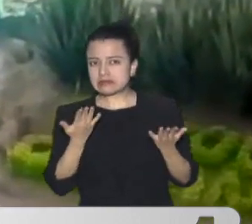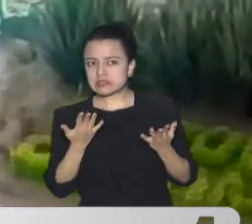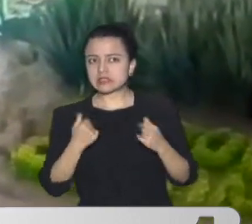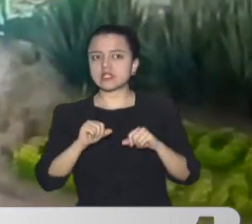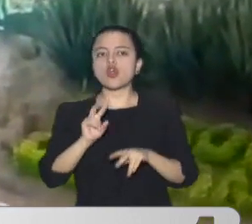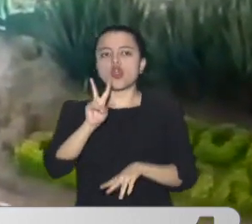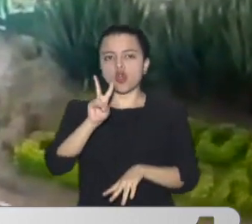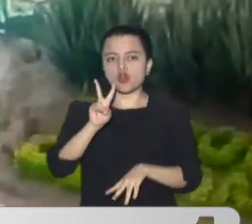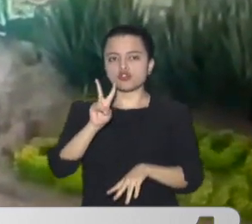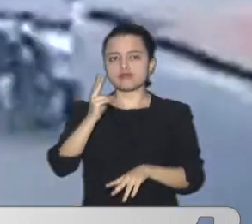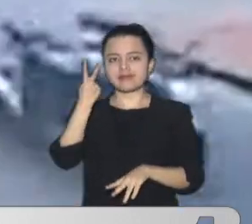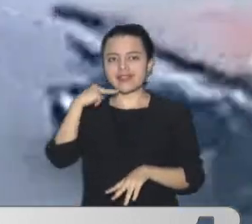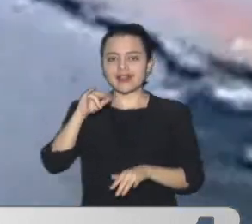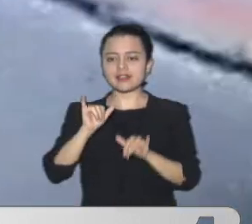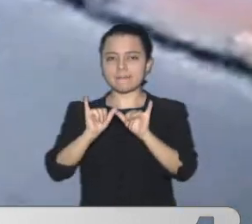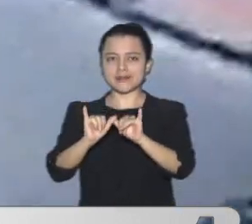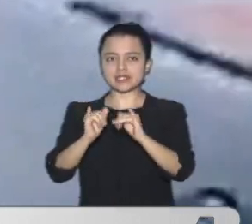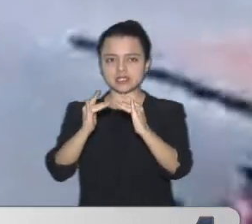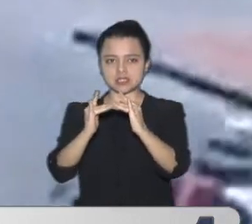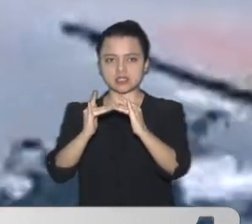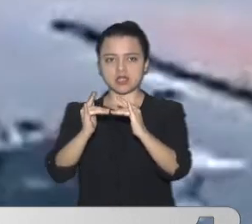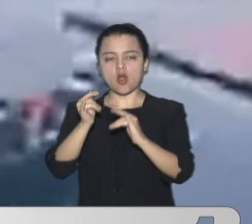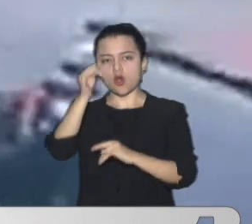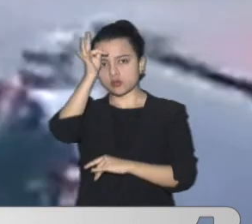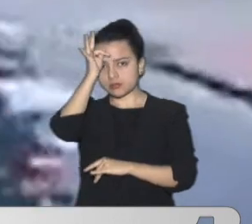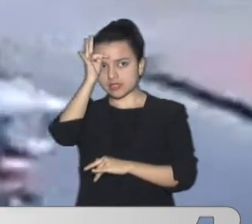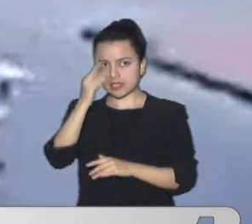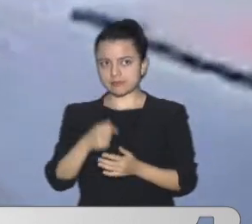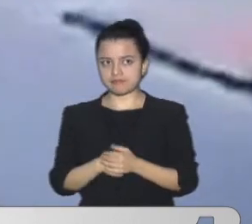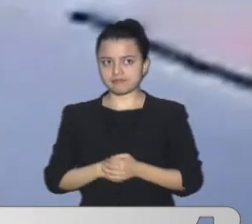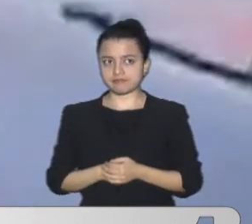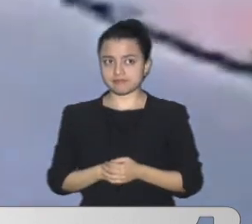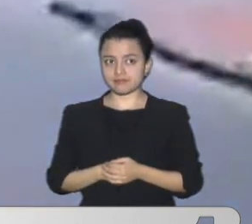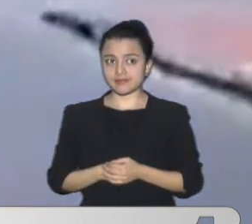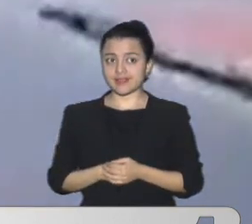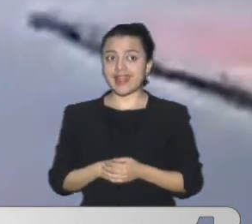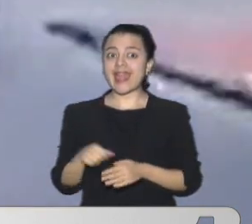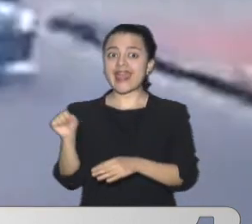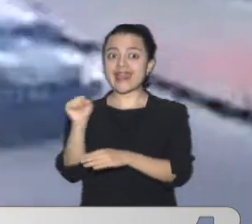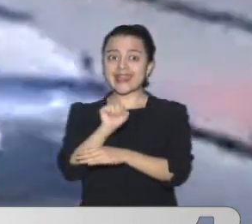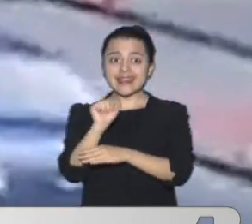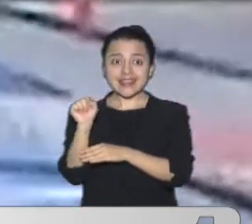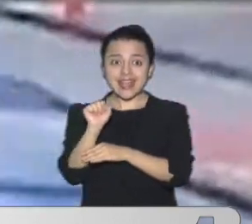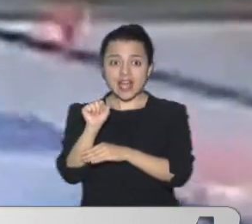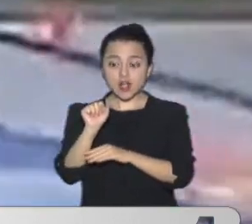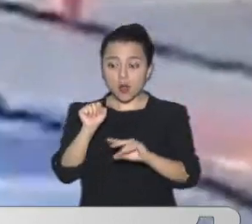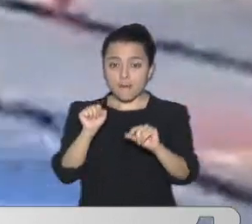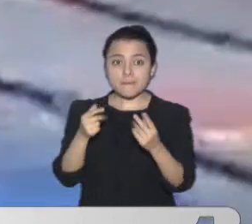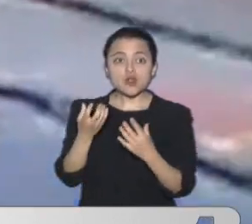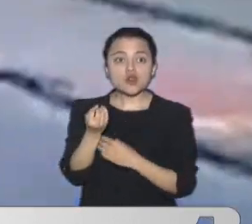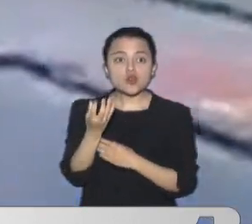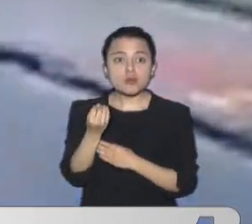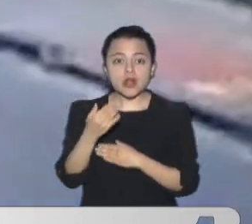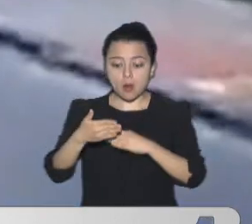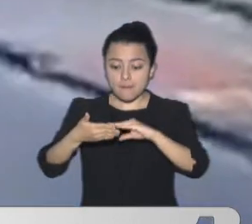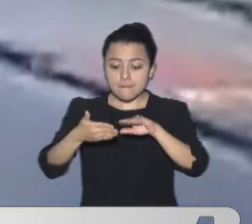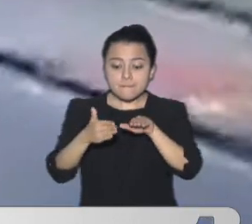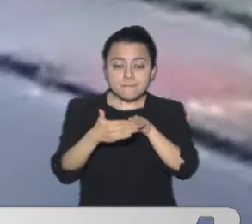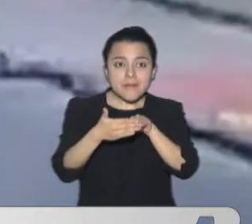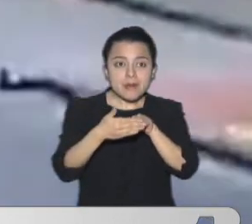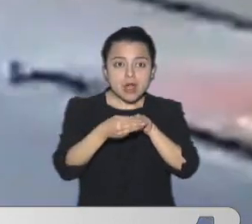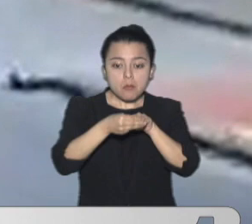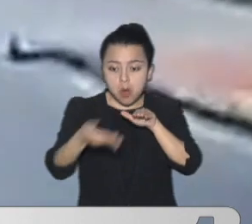hospitalizado La placa del vehículo Se desprendió Y quedó sobre la vía Esto ayudó A los ciudadanos A dar con el paradero Del auto